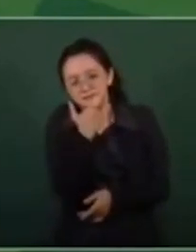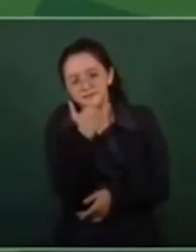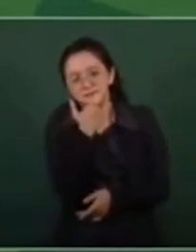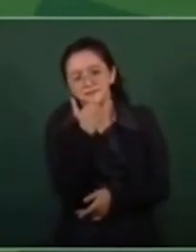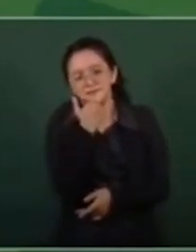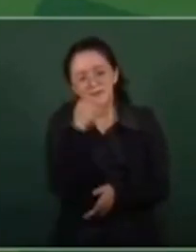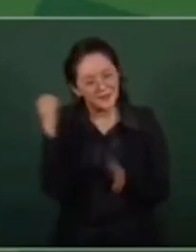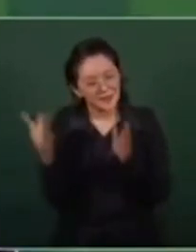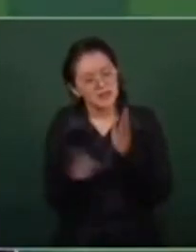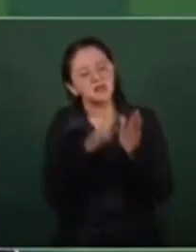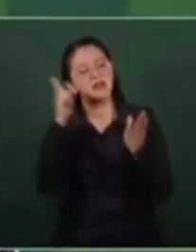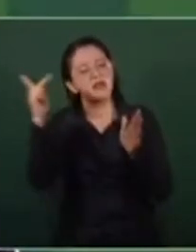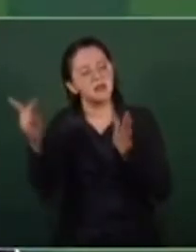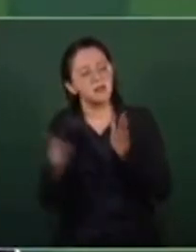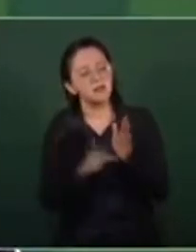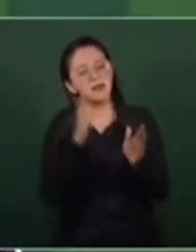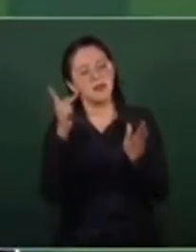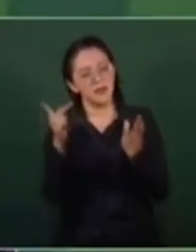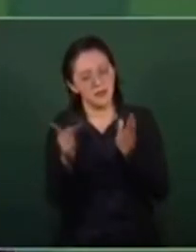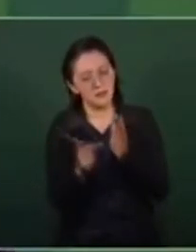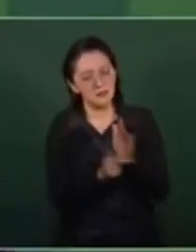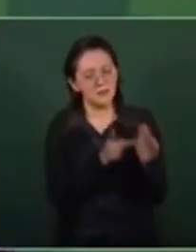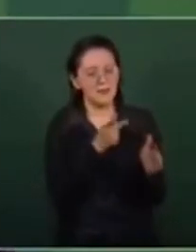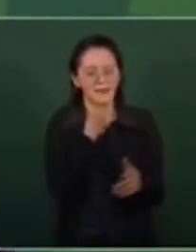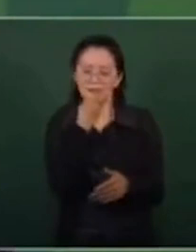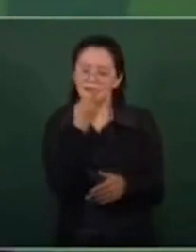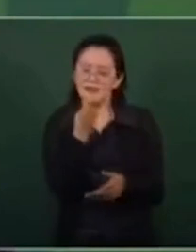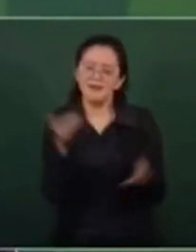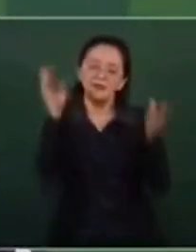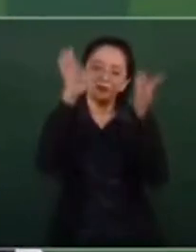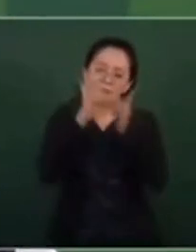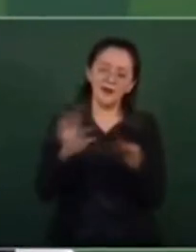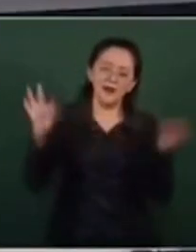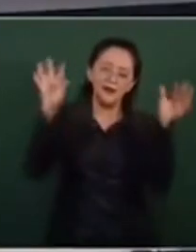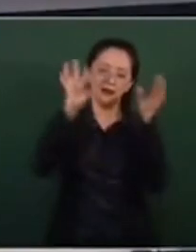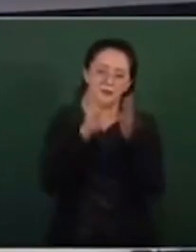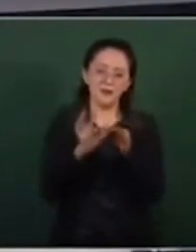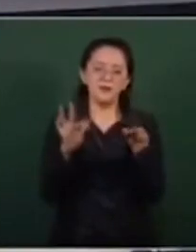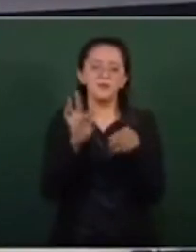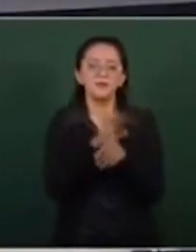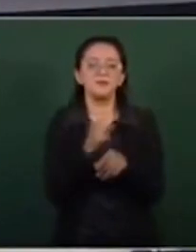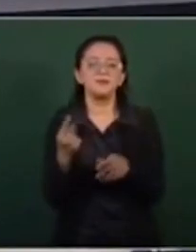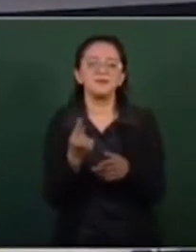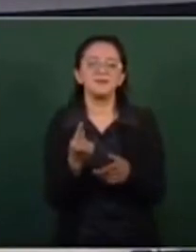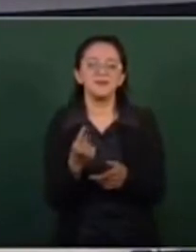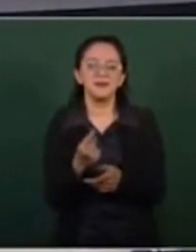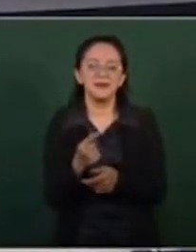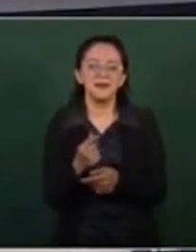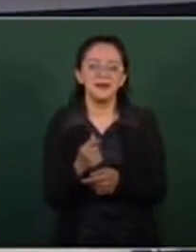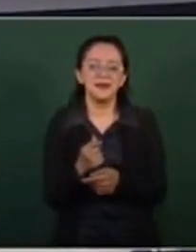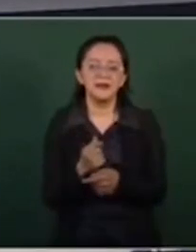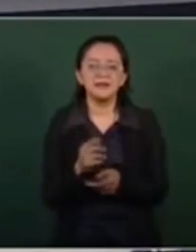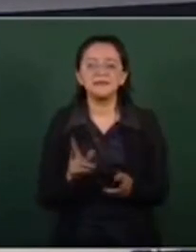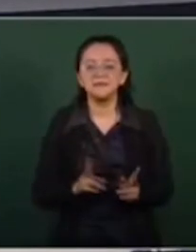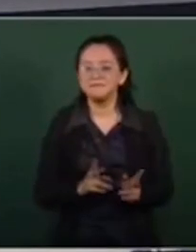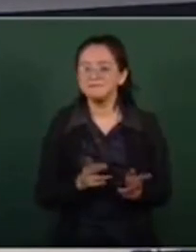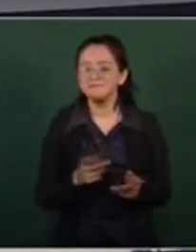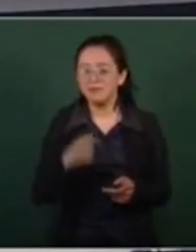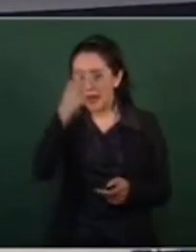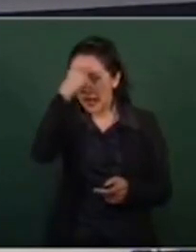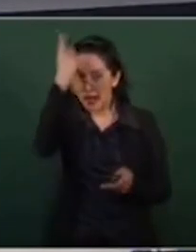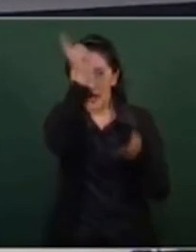repetir y repetir, porque a diferencia de un escritor que no debe de repetirse,